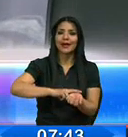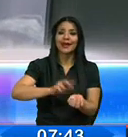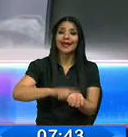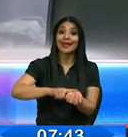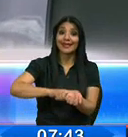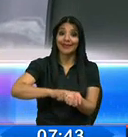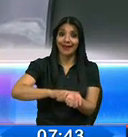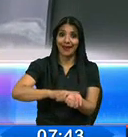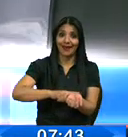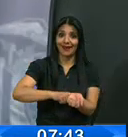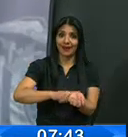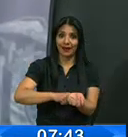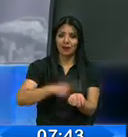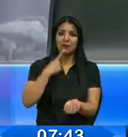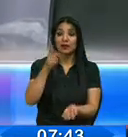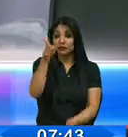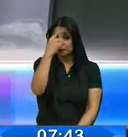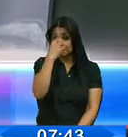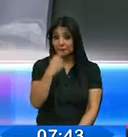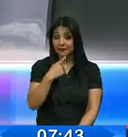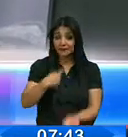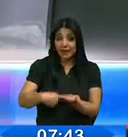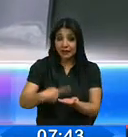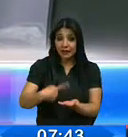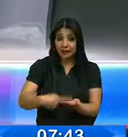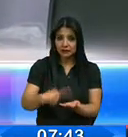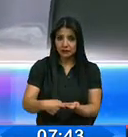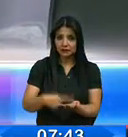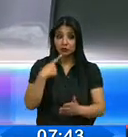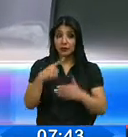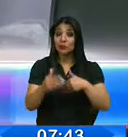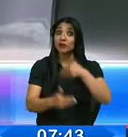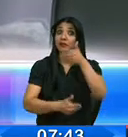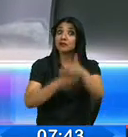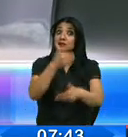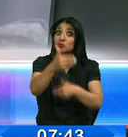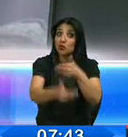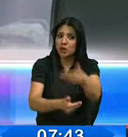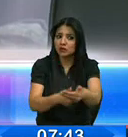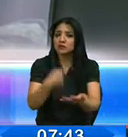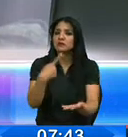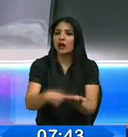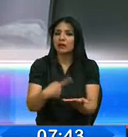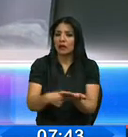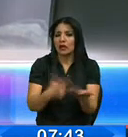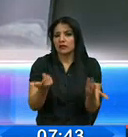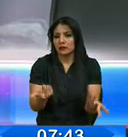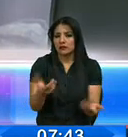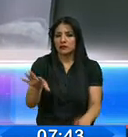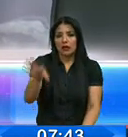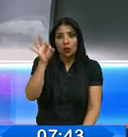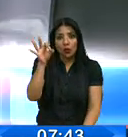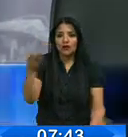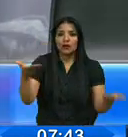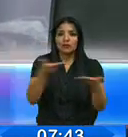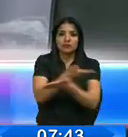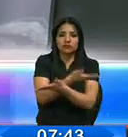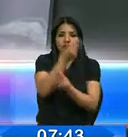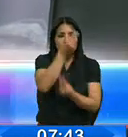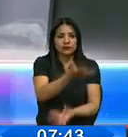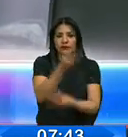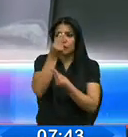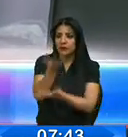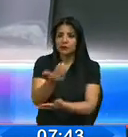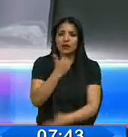bueno, para el análisis de perfiles genéticos para que en su momento se puedan realizar los análisis correspondientes y que se puedan hacer el cruce o cotejamiento cuando